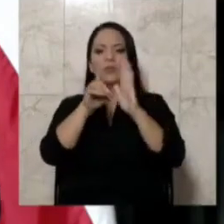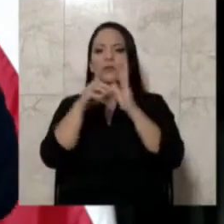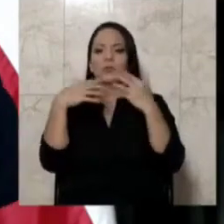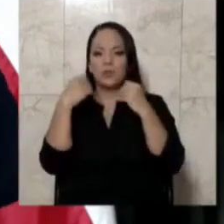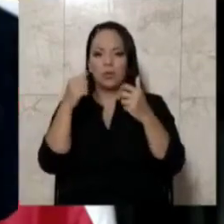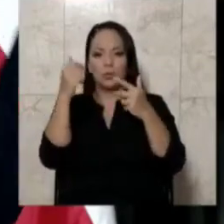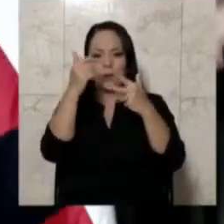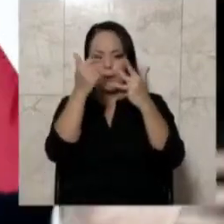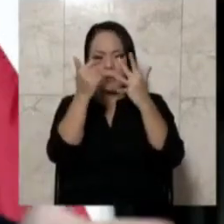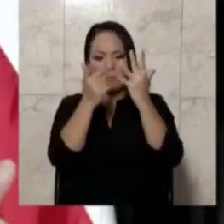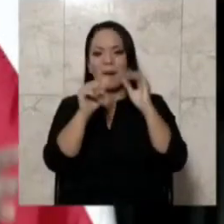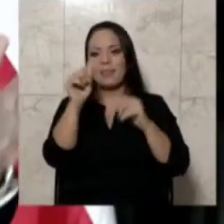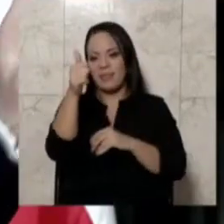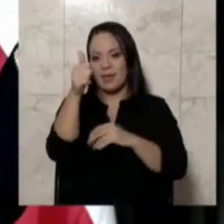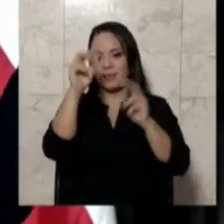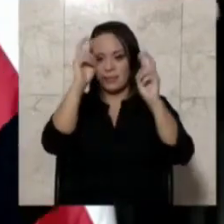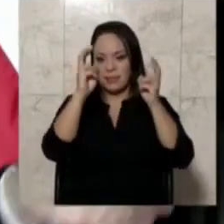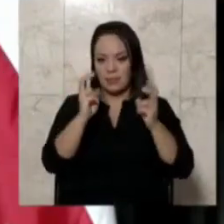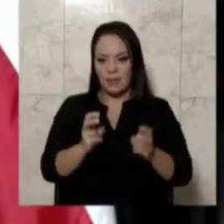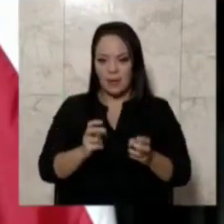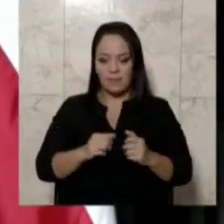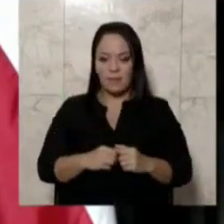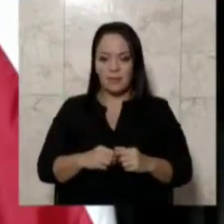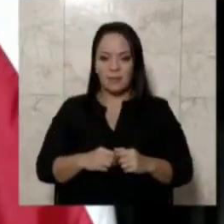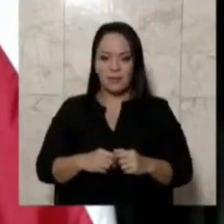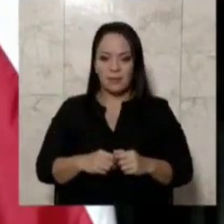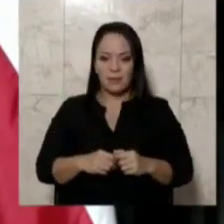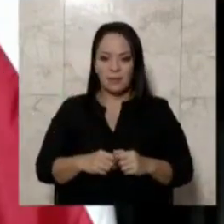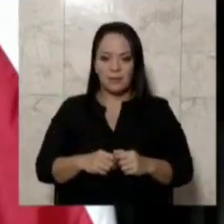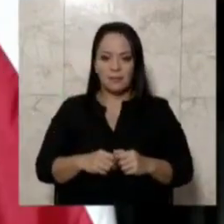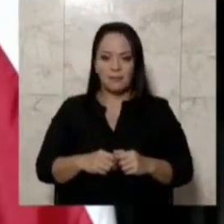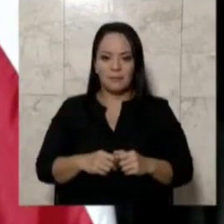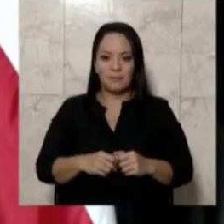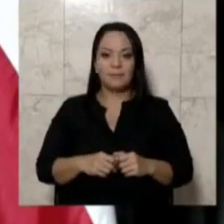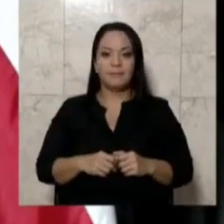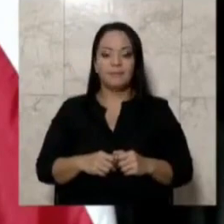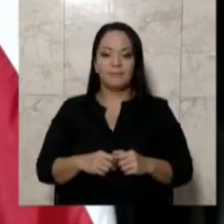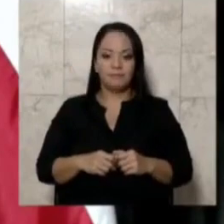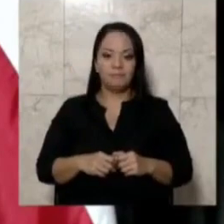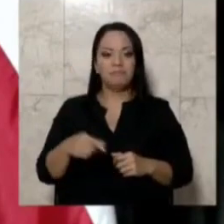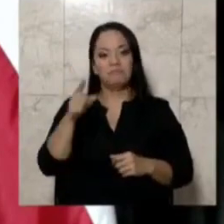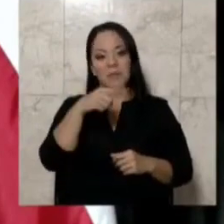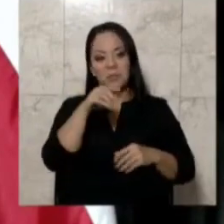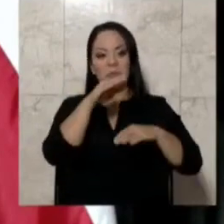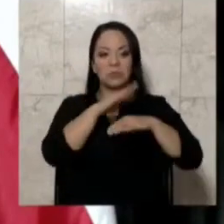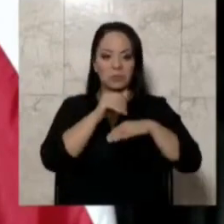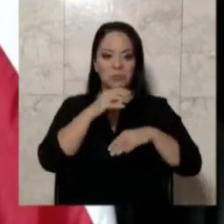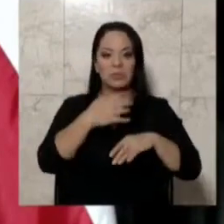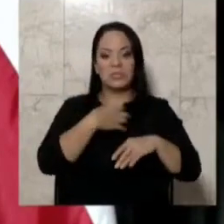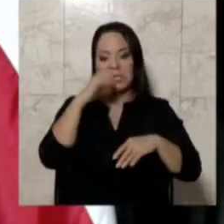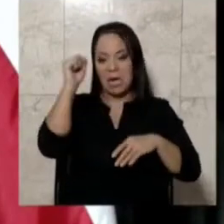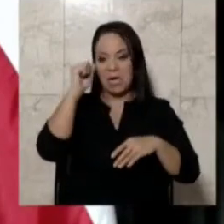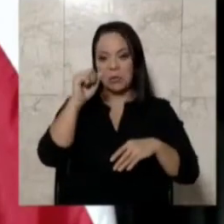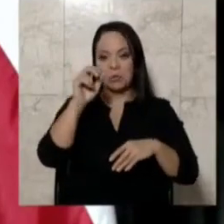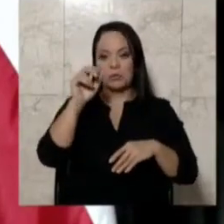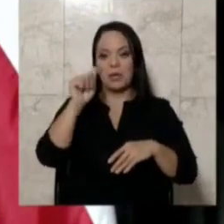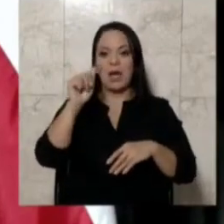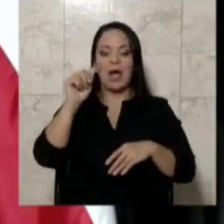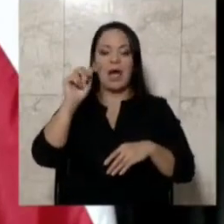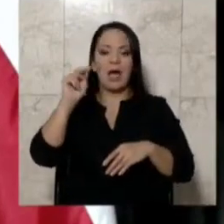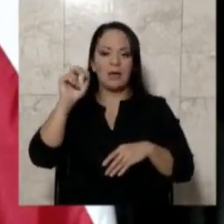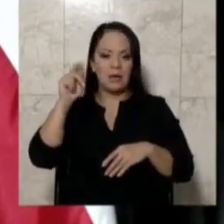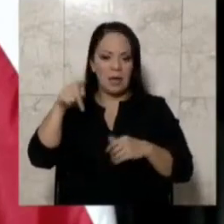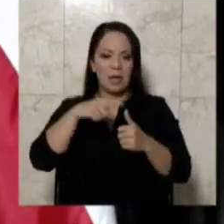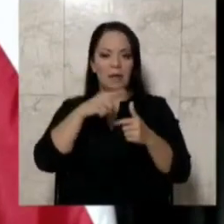salud, son 10 temas y sí, hay una… están llamando muchos sindicatos, la NEP, el SEC, la